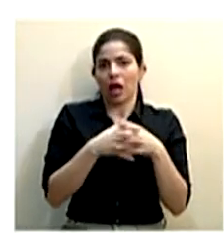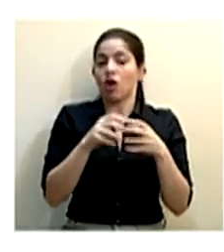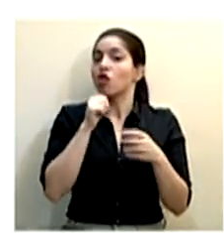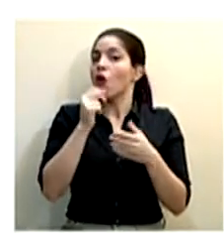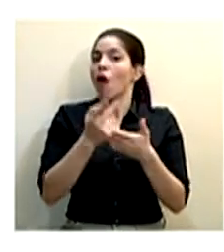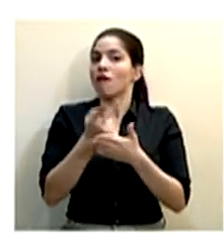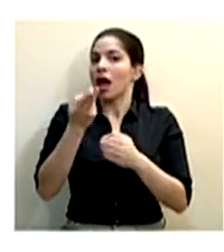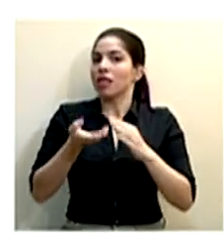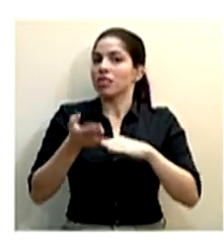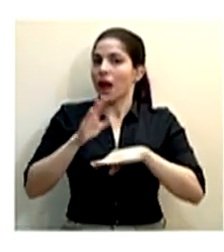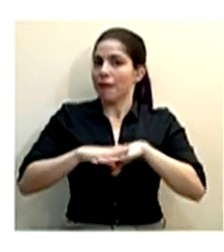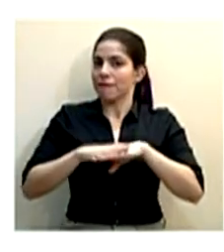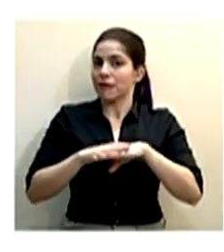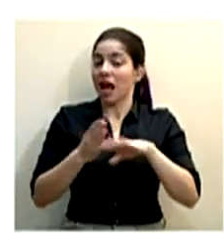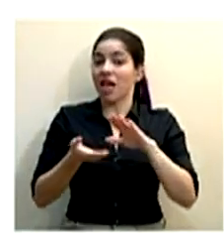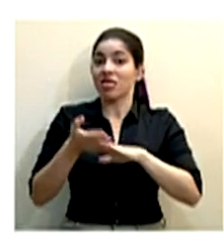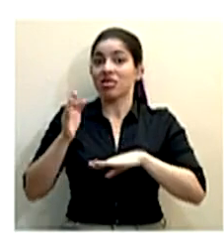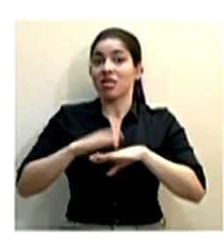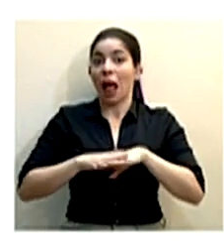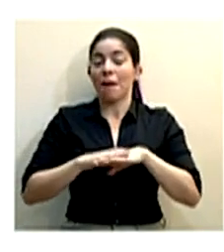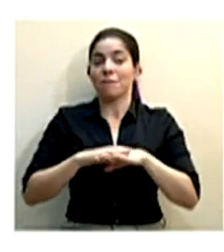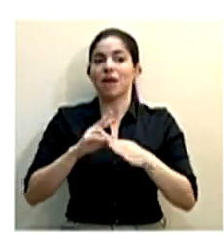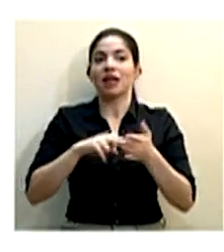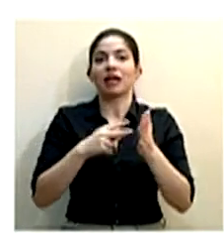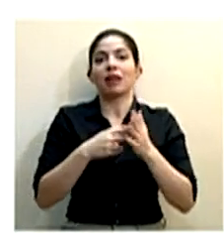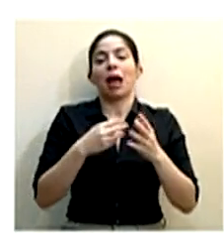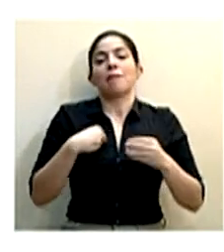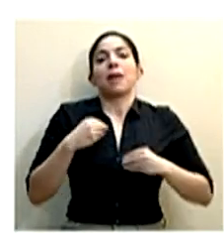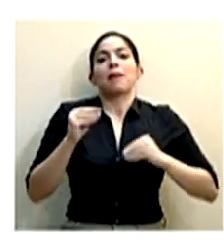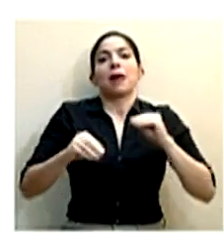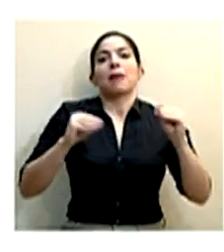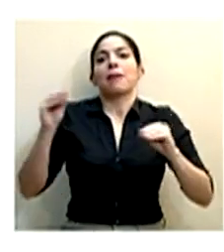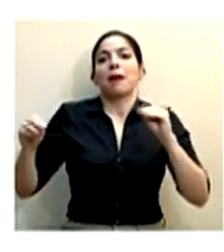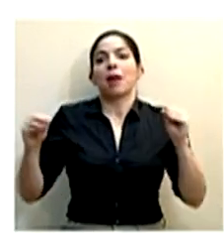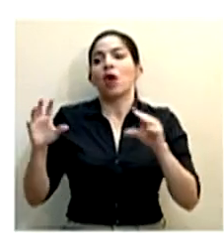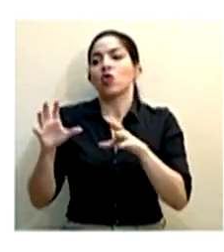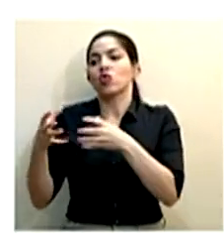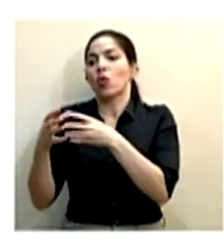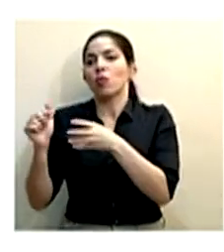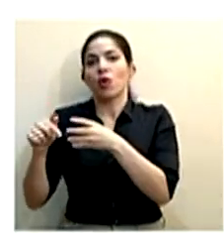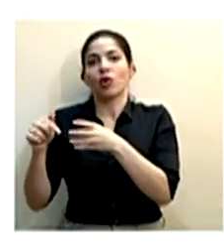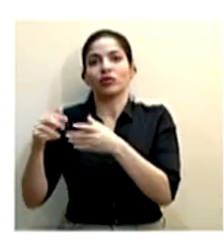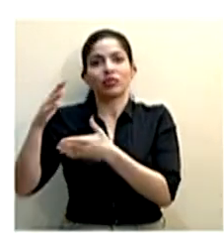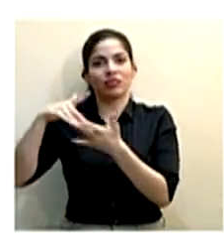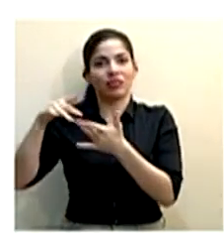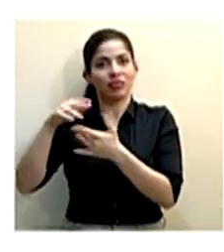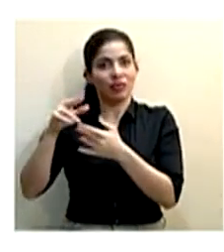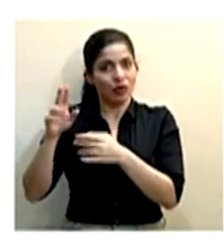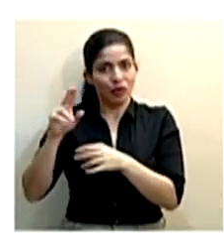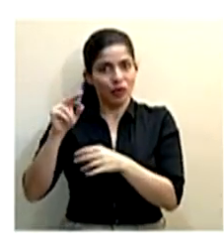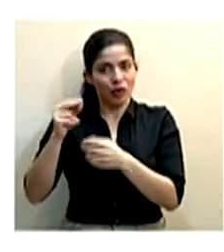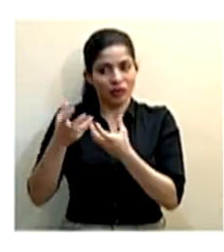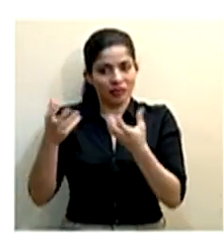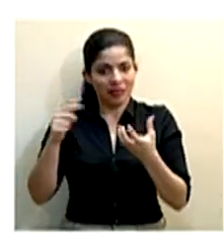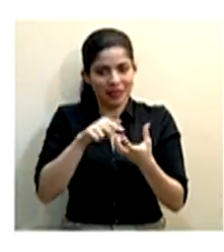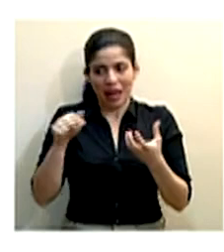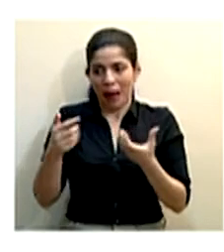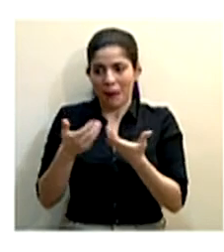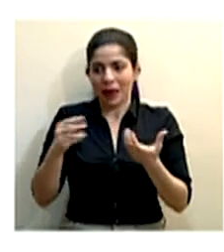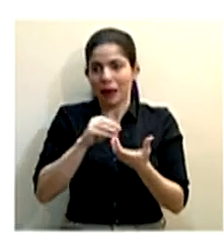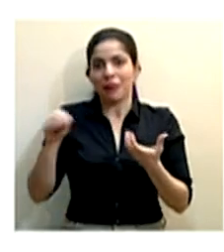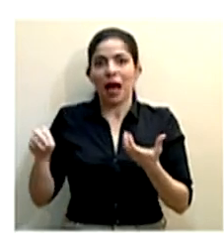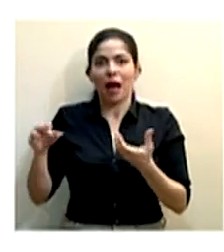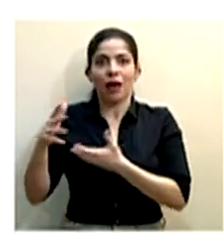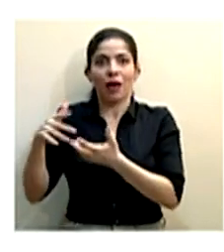trampas porque si hacemos trampas empezamos a ver transmisiones entre diferentes grupos que no conviven normalmente y se nos multiplica la